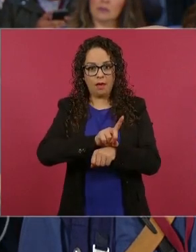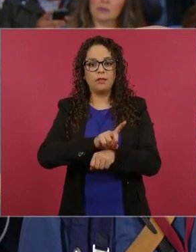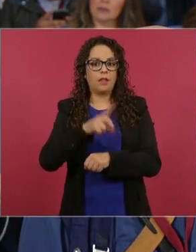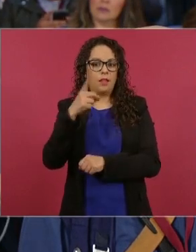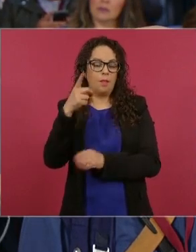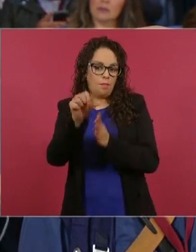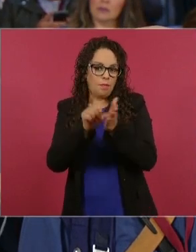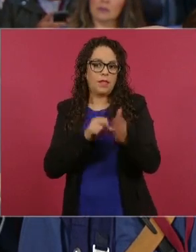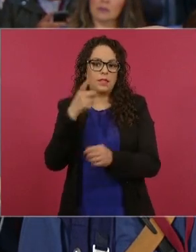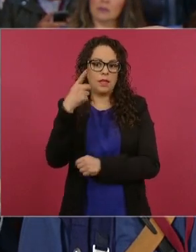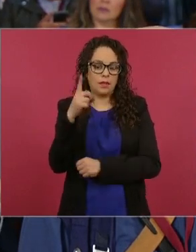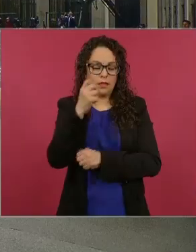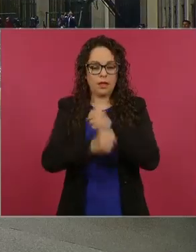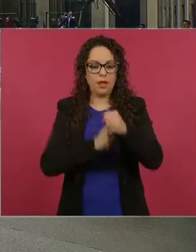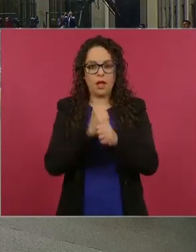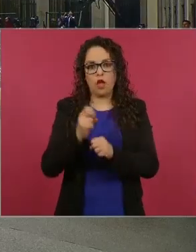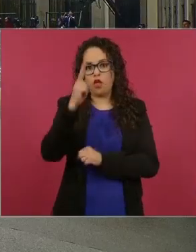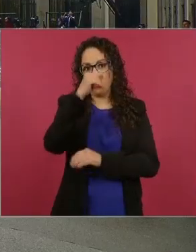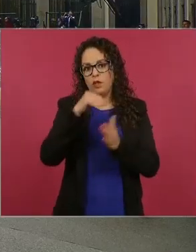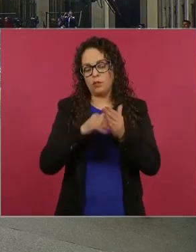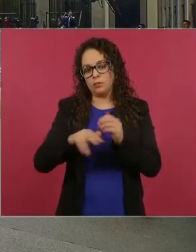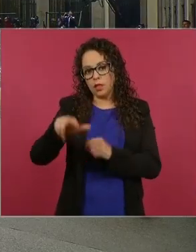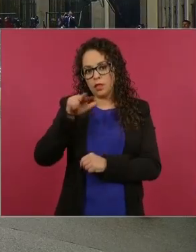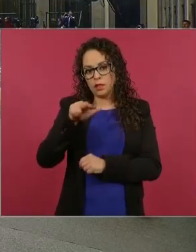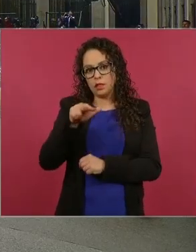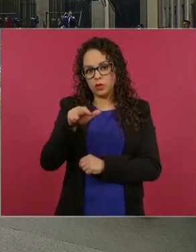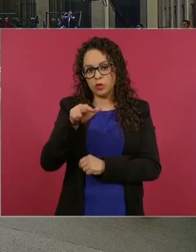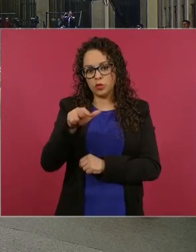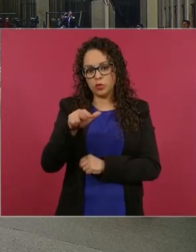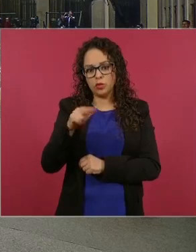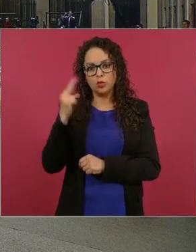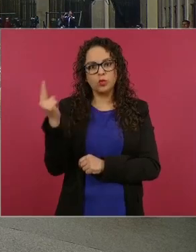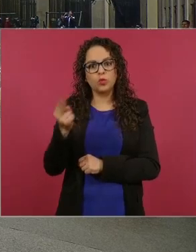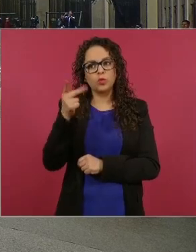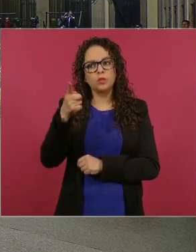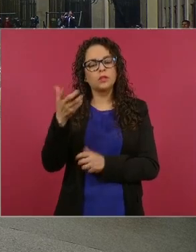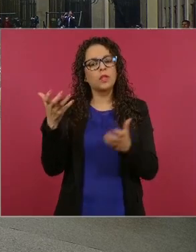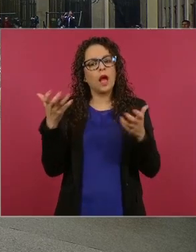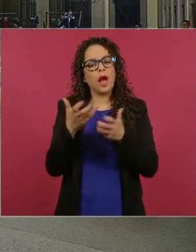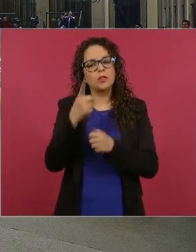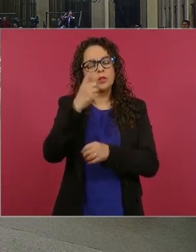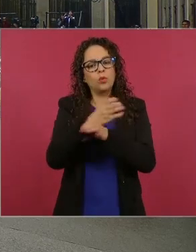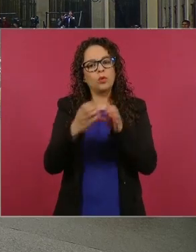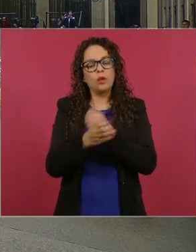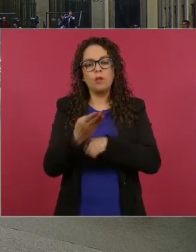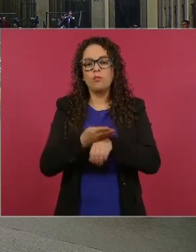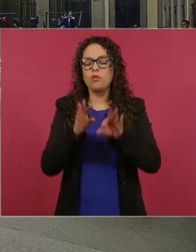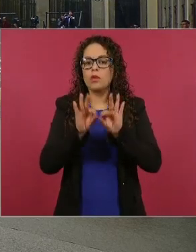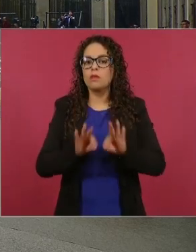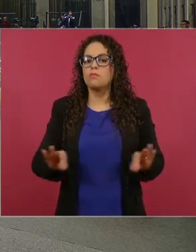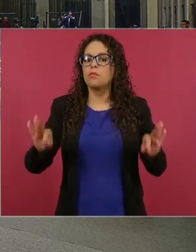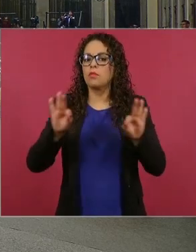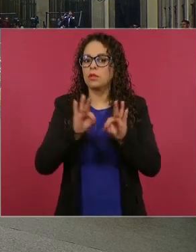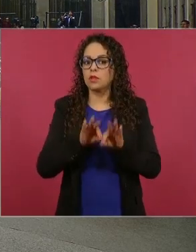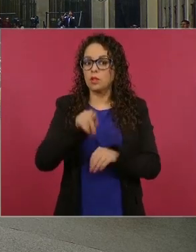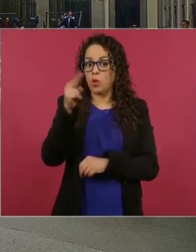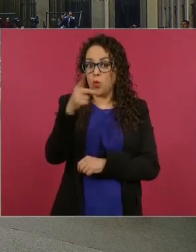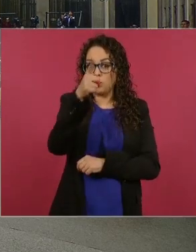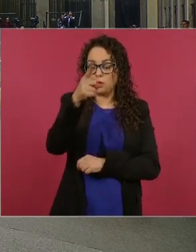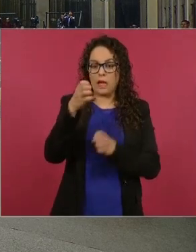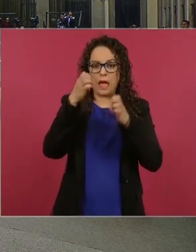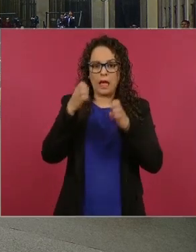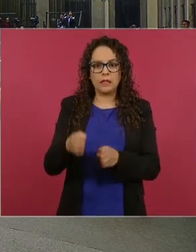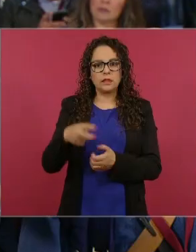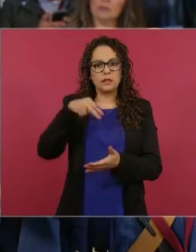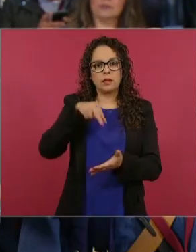usted realizó un gesto que se convirtió en un gesto muy simbólico. Estaba usted en la plancha del Zócalo